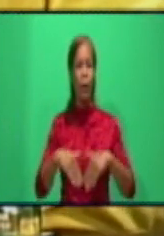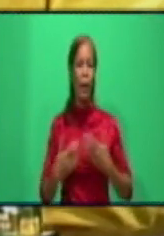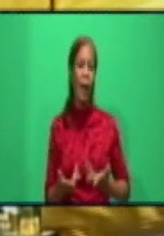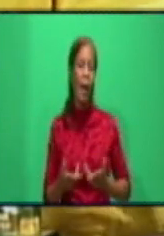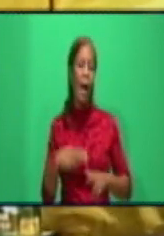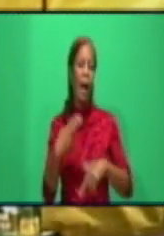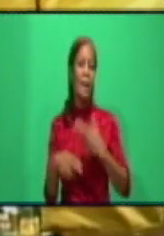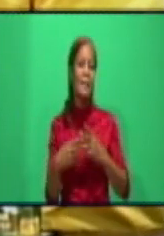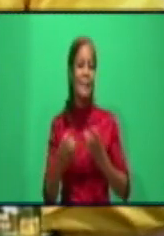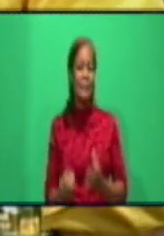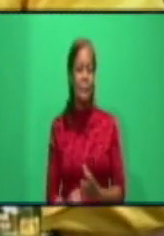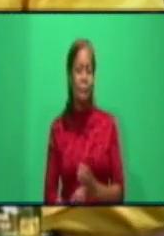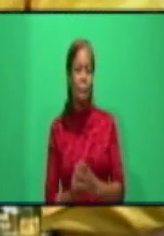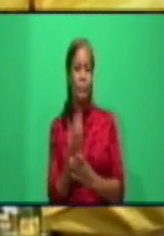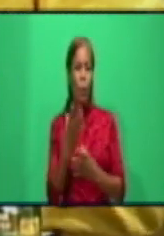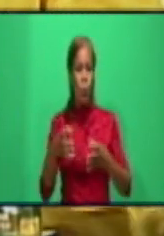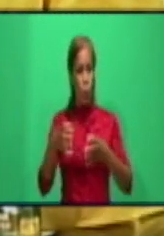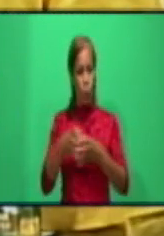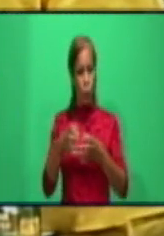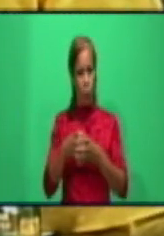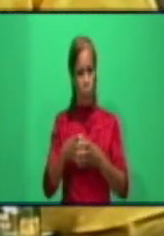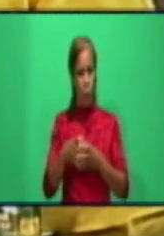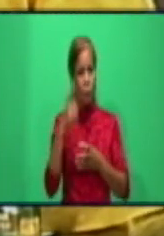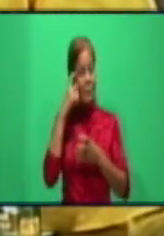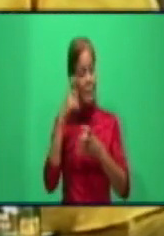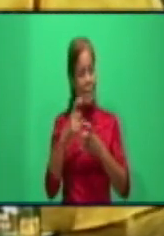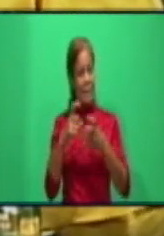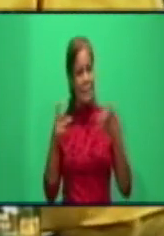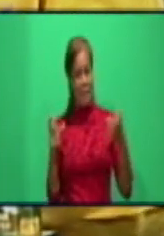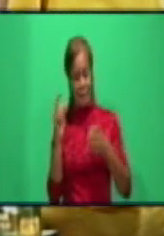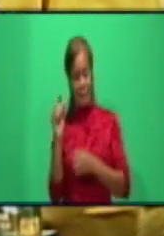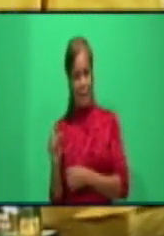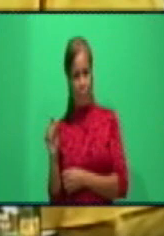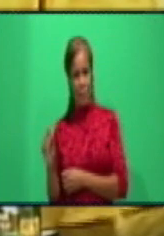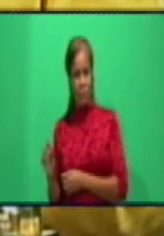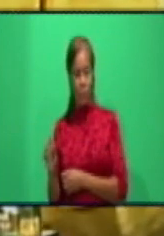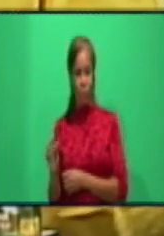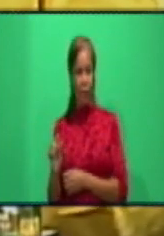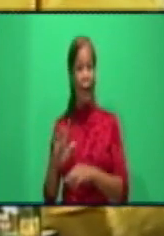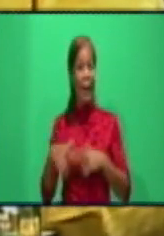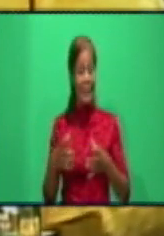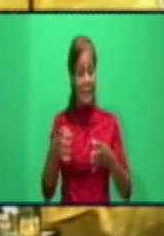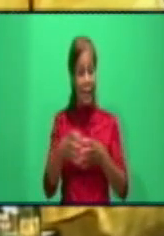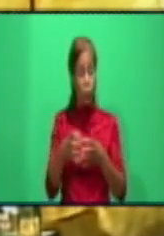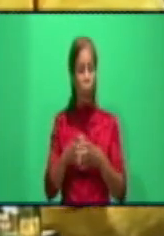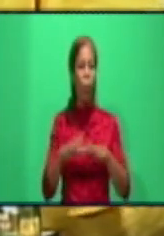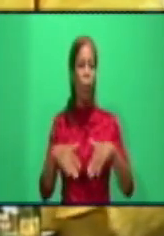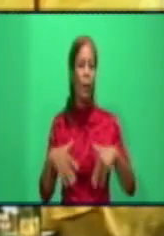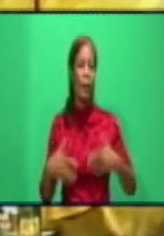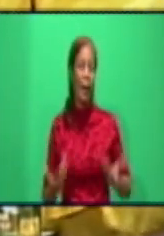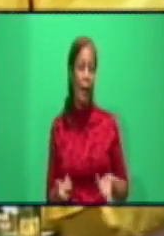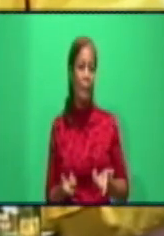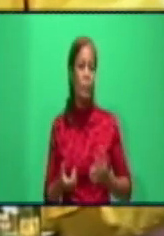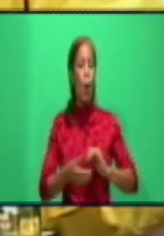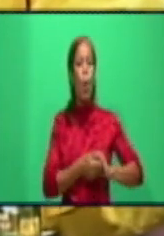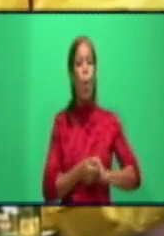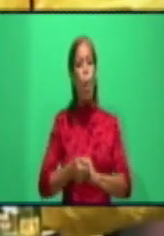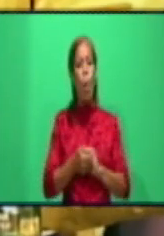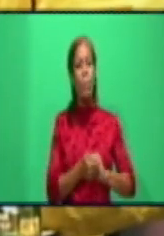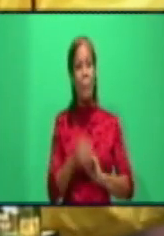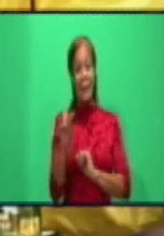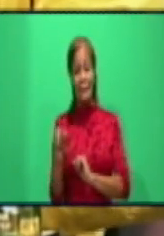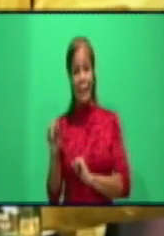creación del grupo de ciencia. Un grupo de ciencia simplemente es un grupo de compañeros altamente preparados,